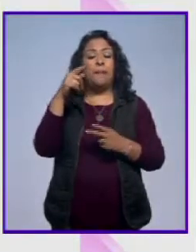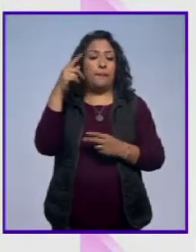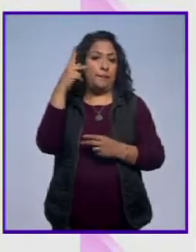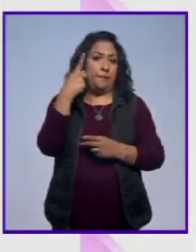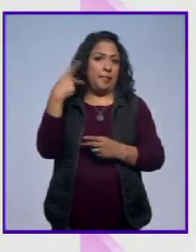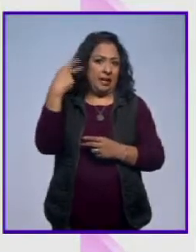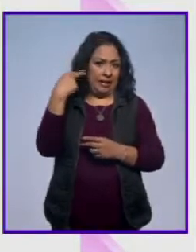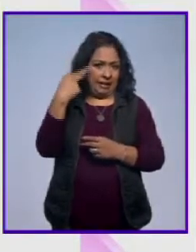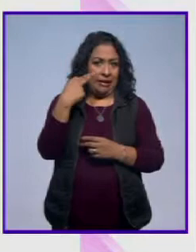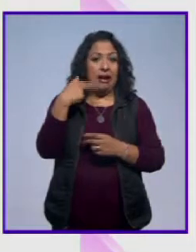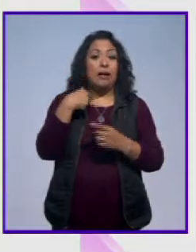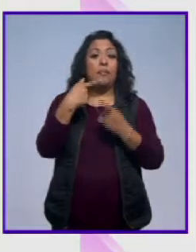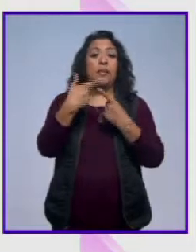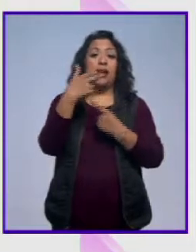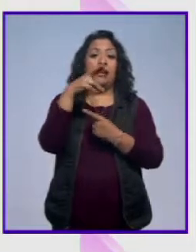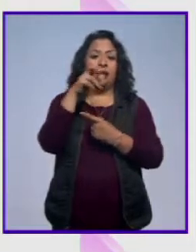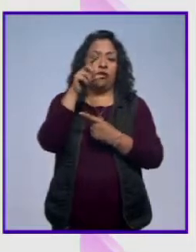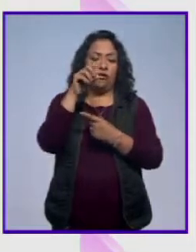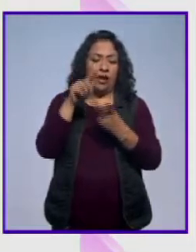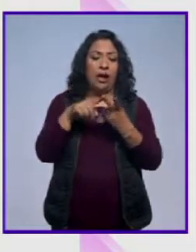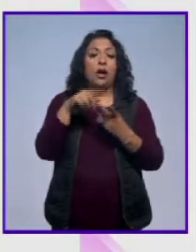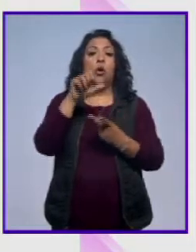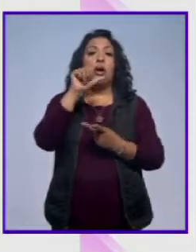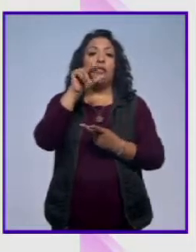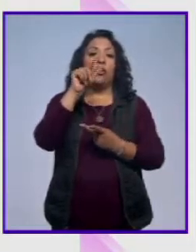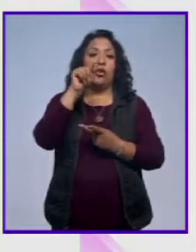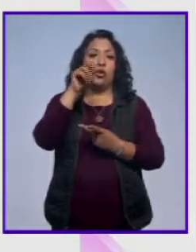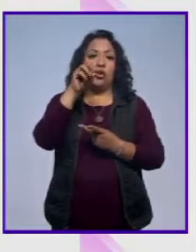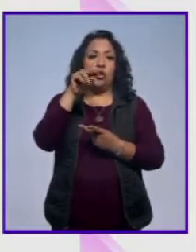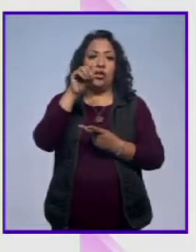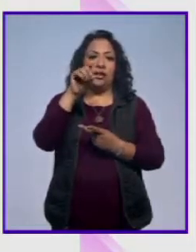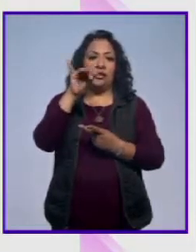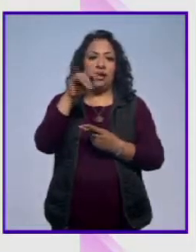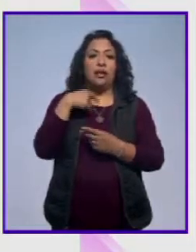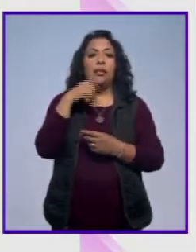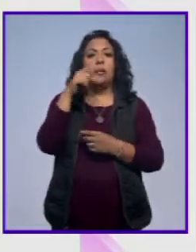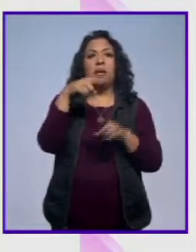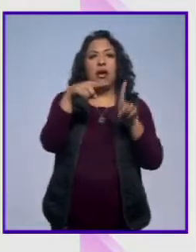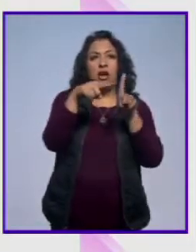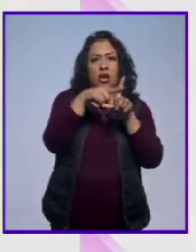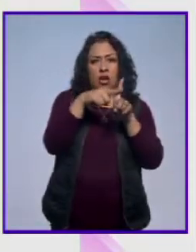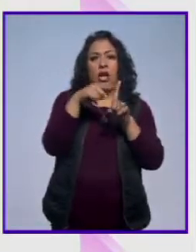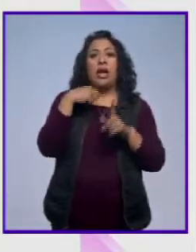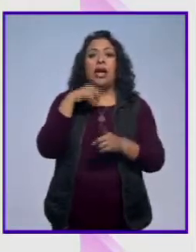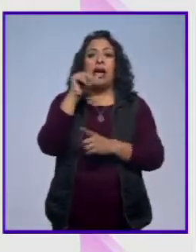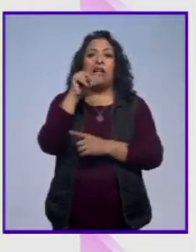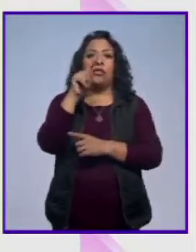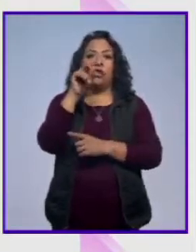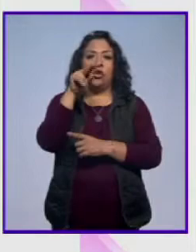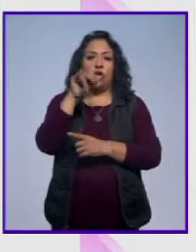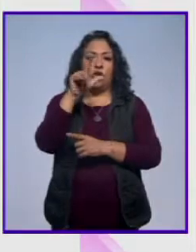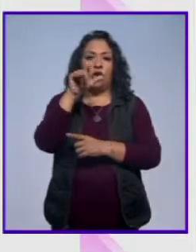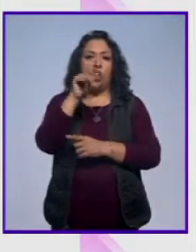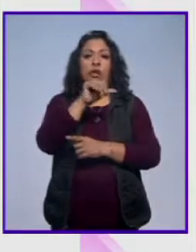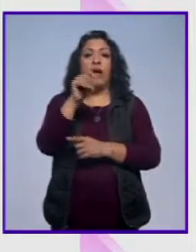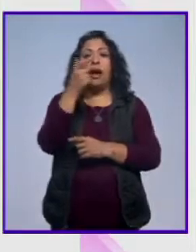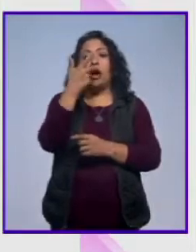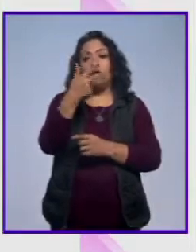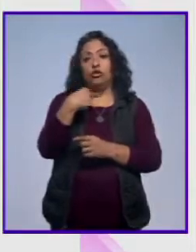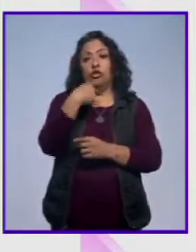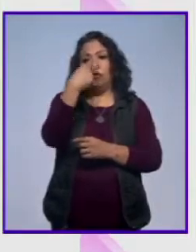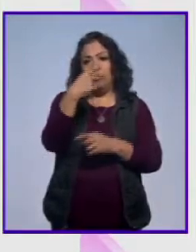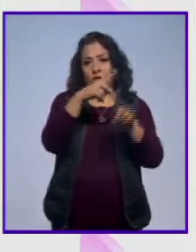compositores como Hernando Franco y Antonio de Salazar. Así como Crucifixus, de Antonio Lotti, escrita para ocho voces